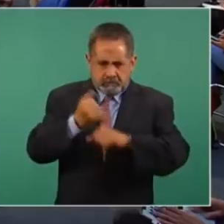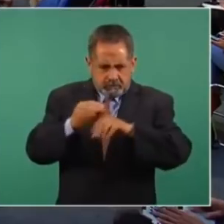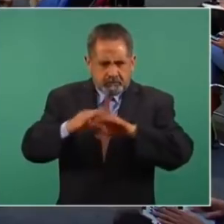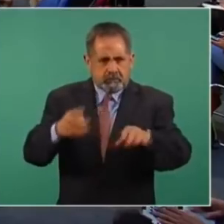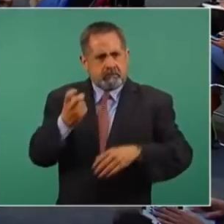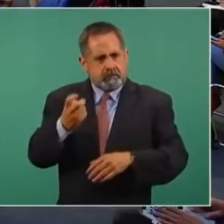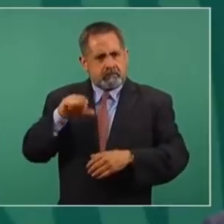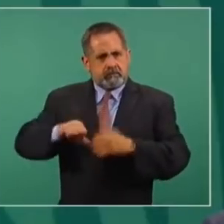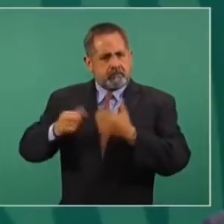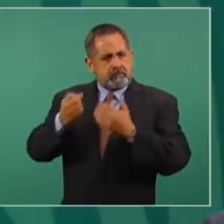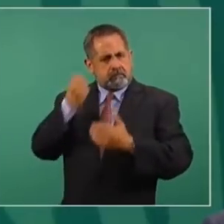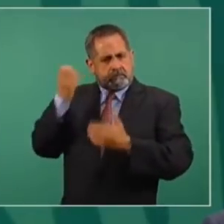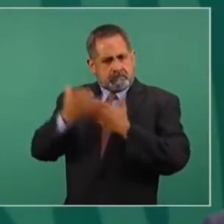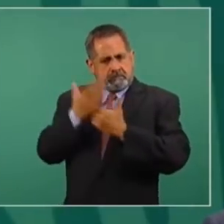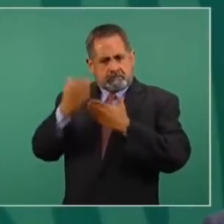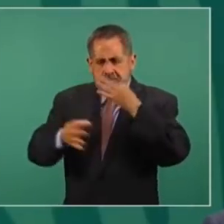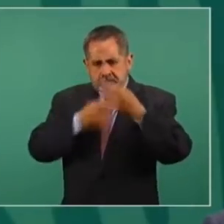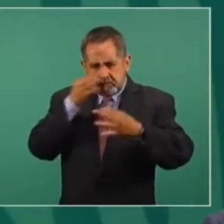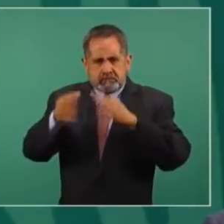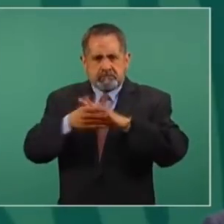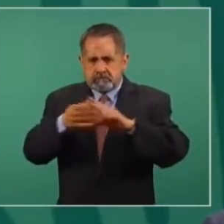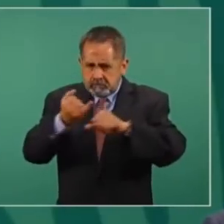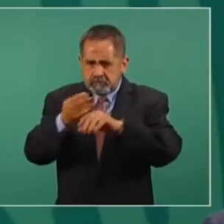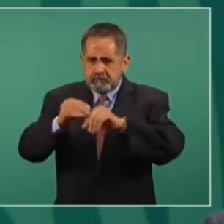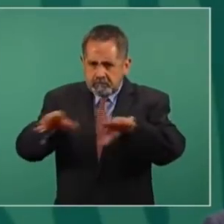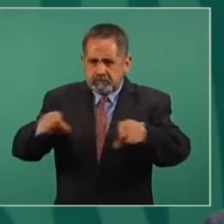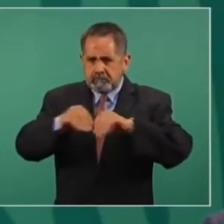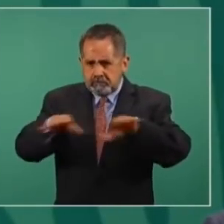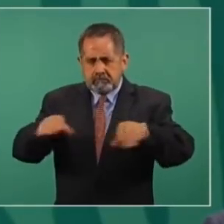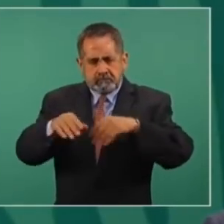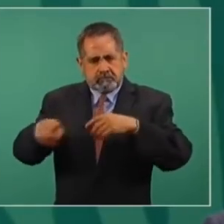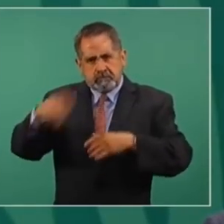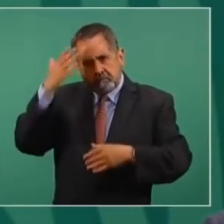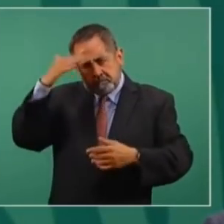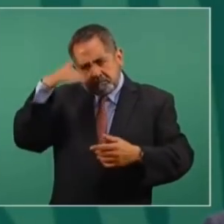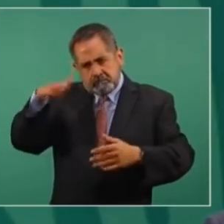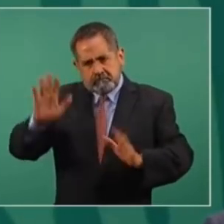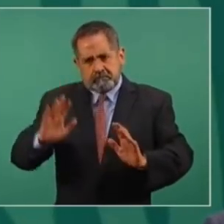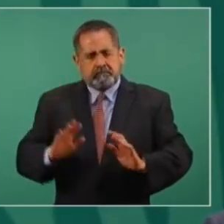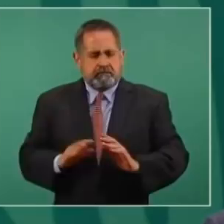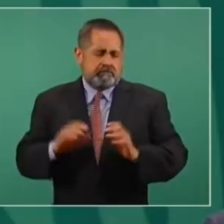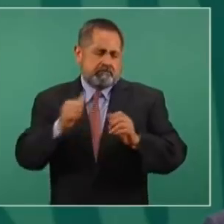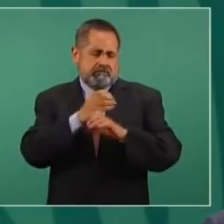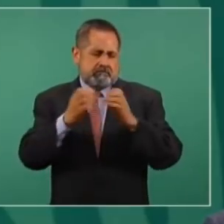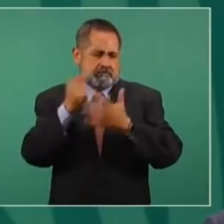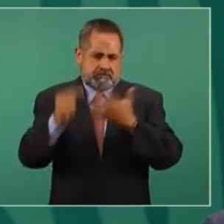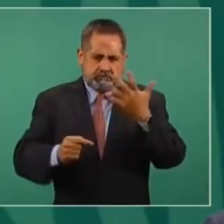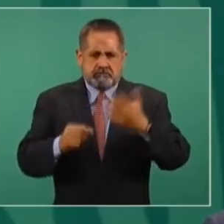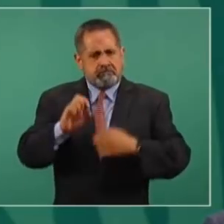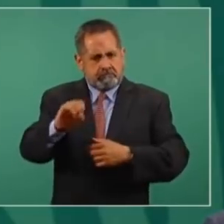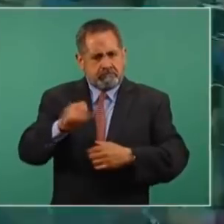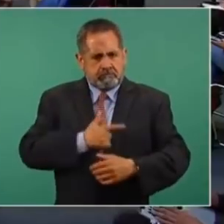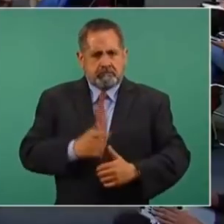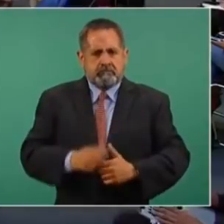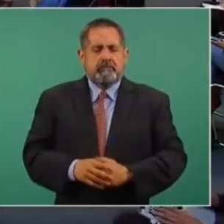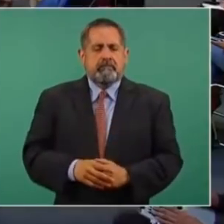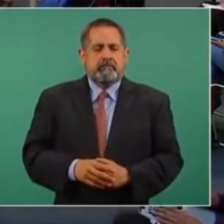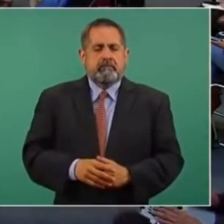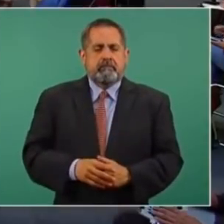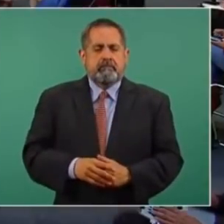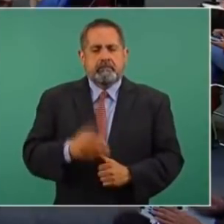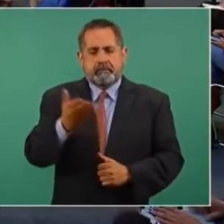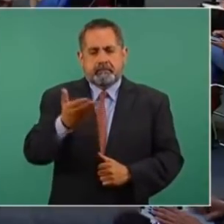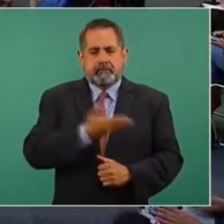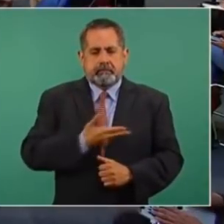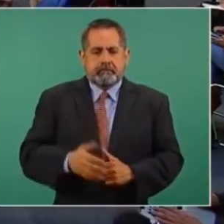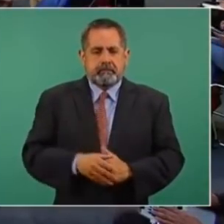Para eso son las conferencias, para seguir tratando todos estos asuntos, entre otras cosas, desde luego. Presidente,